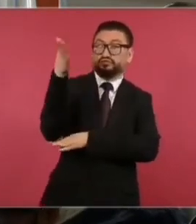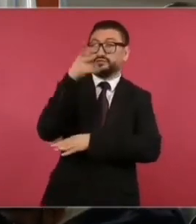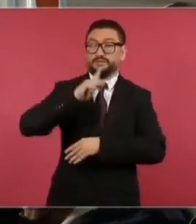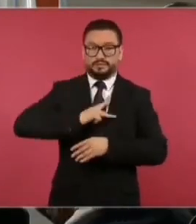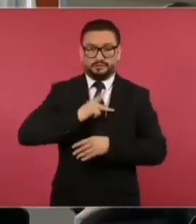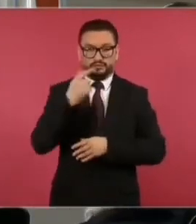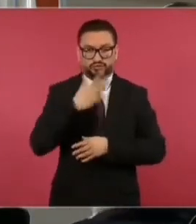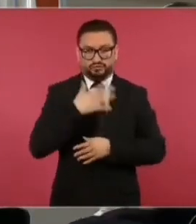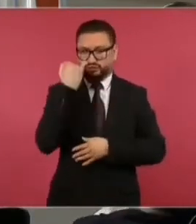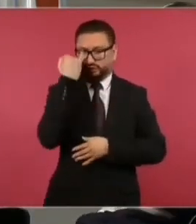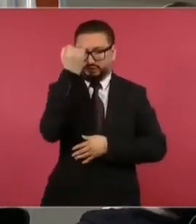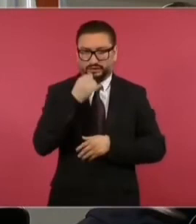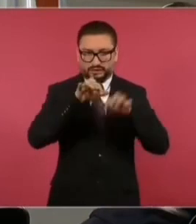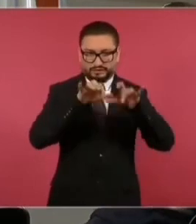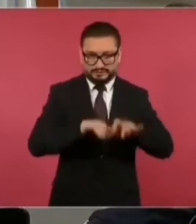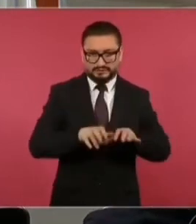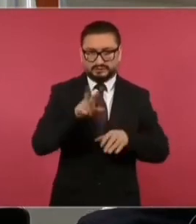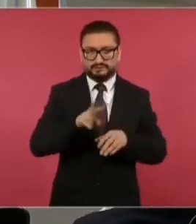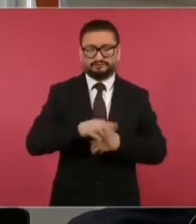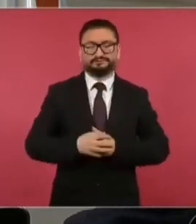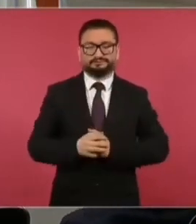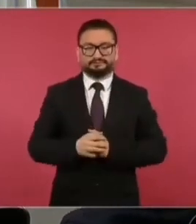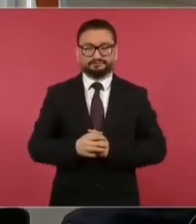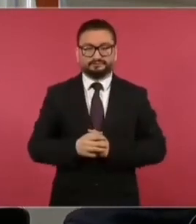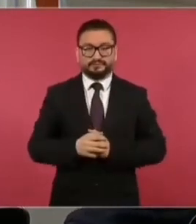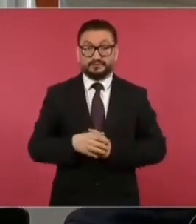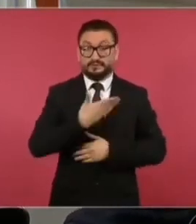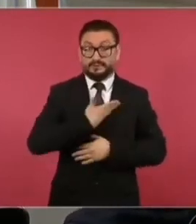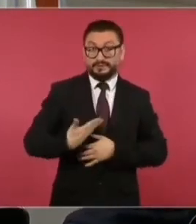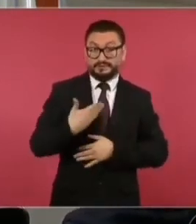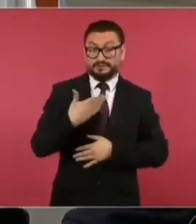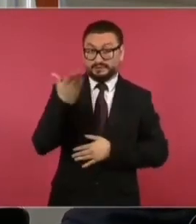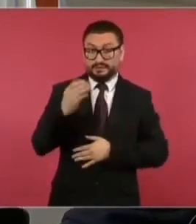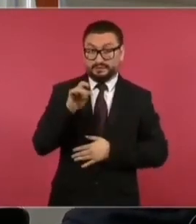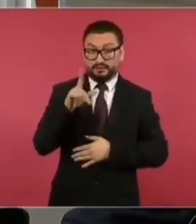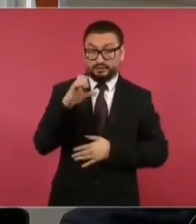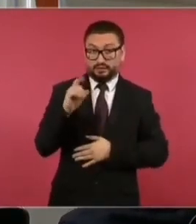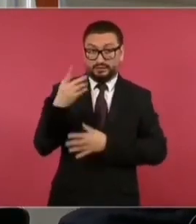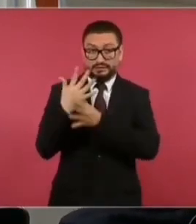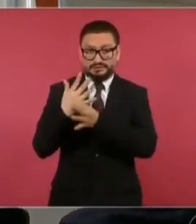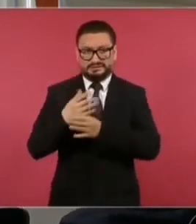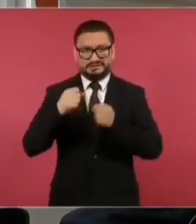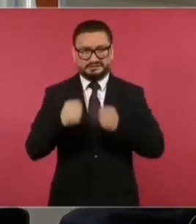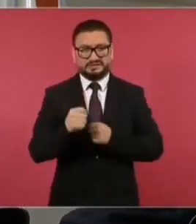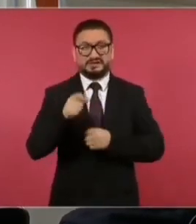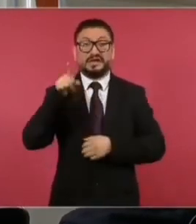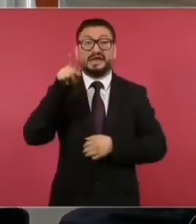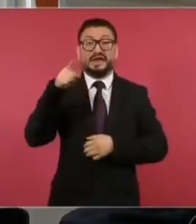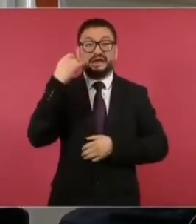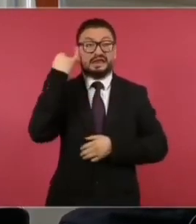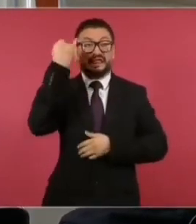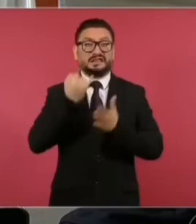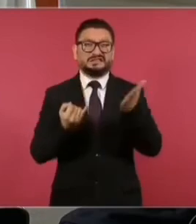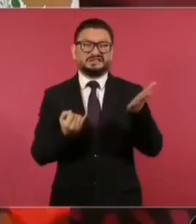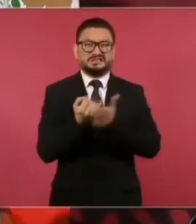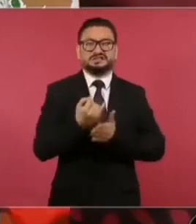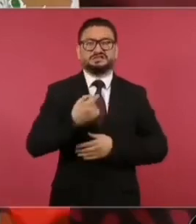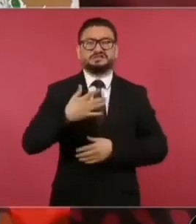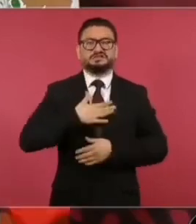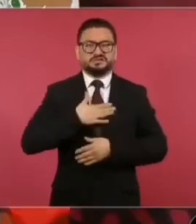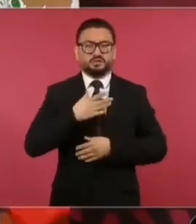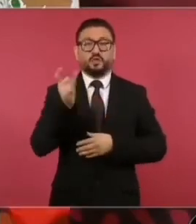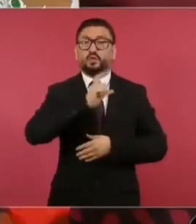esto es que escribí para este viernes 17 de mayo. El presidente López Obrador confirmó ayer que es él quien personalmente decide